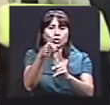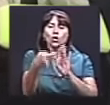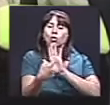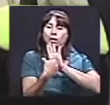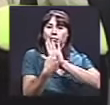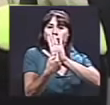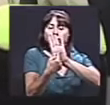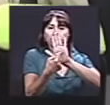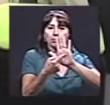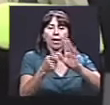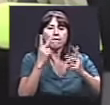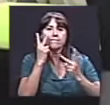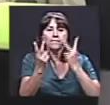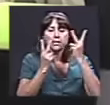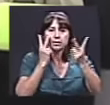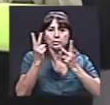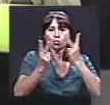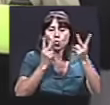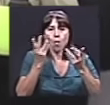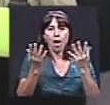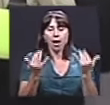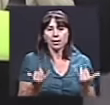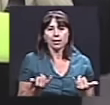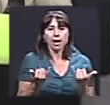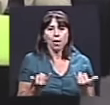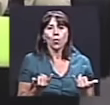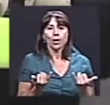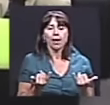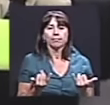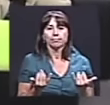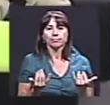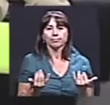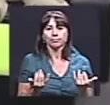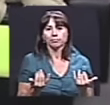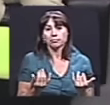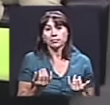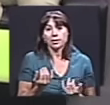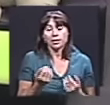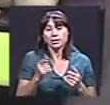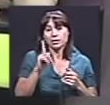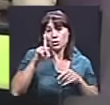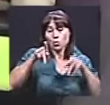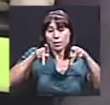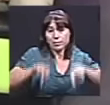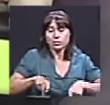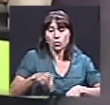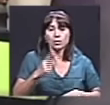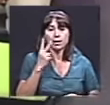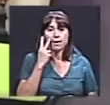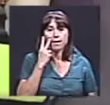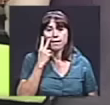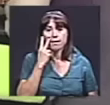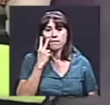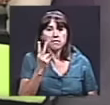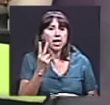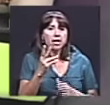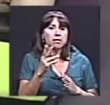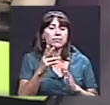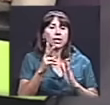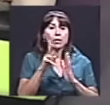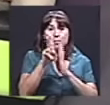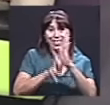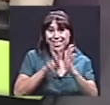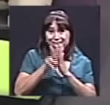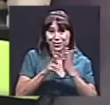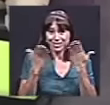visual que ahora, si uno ve los videos del ensayo,